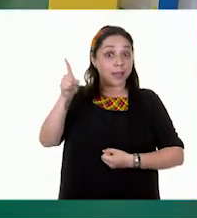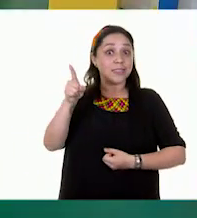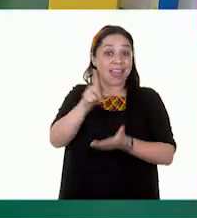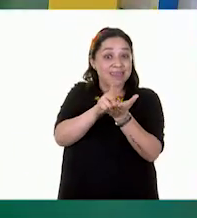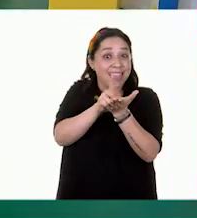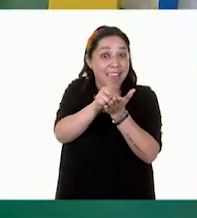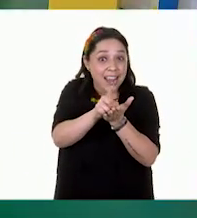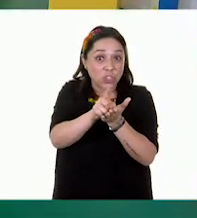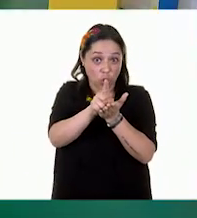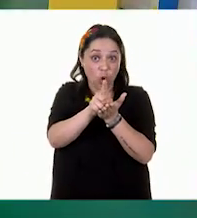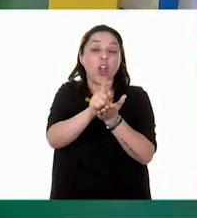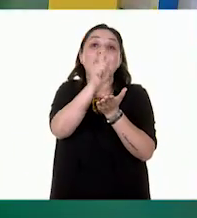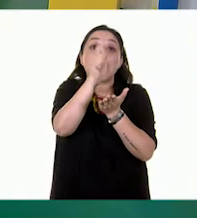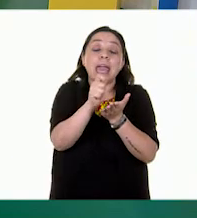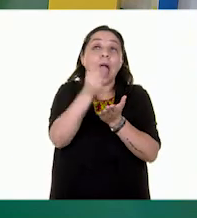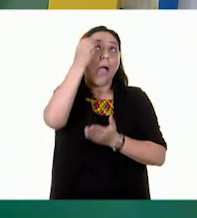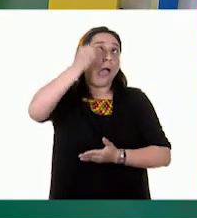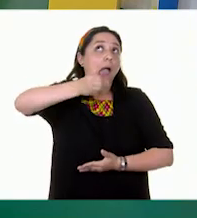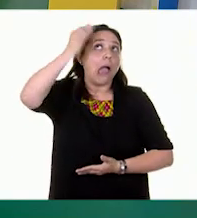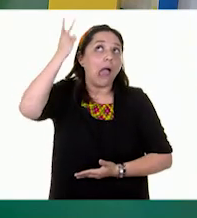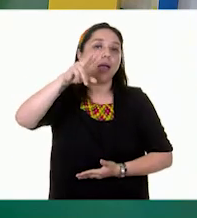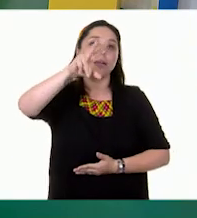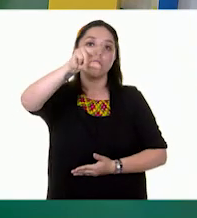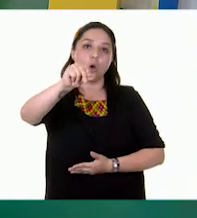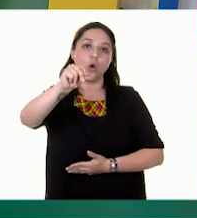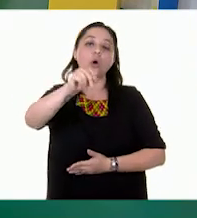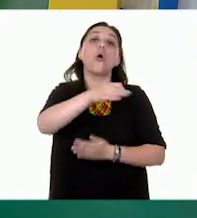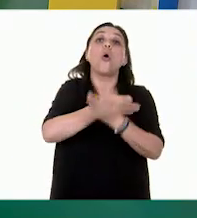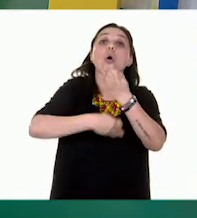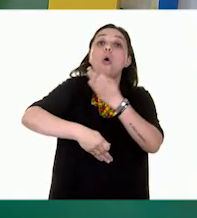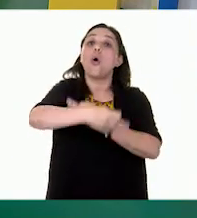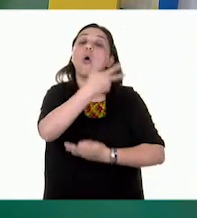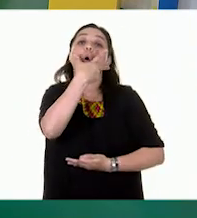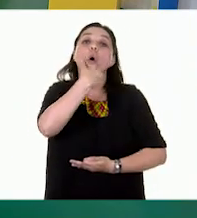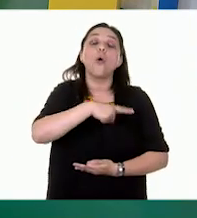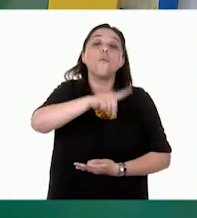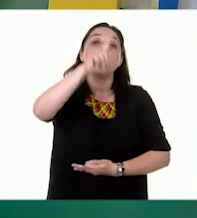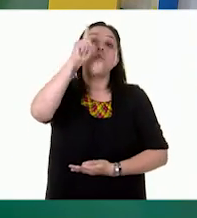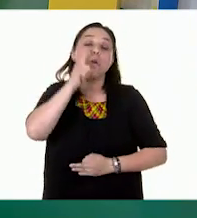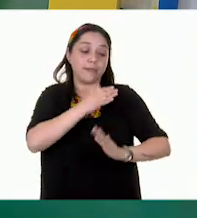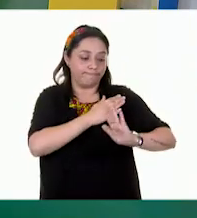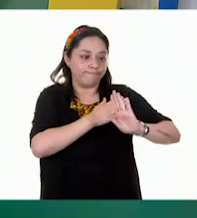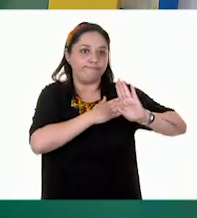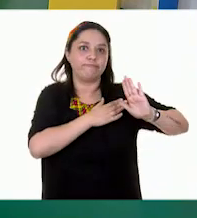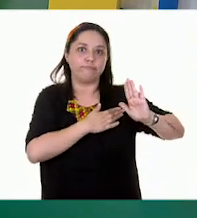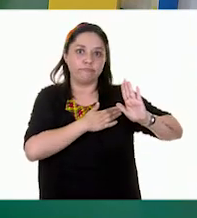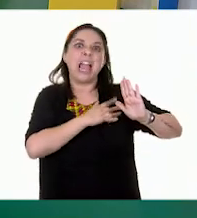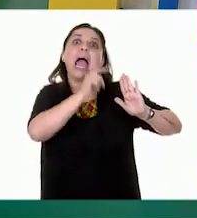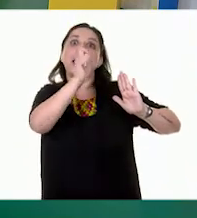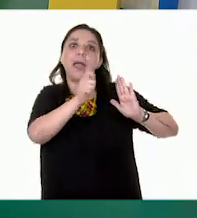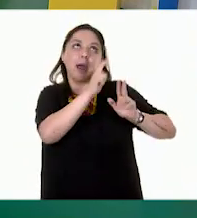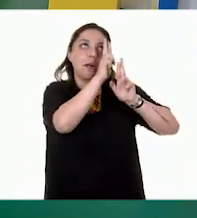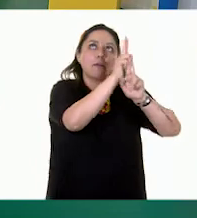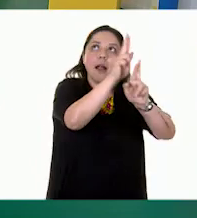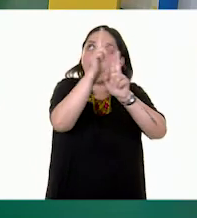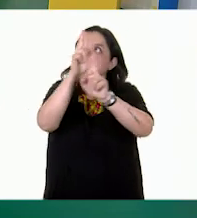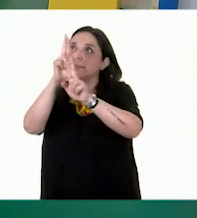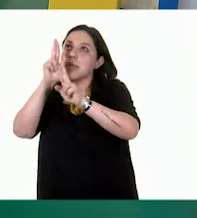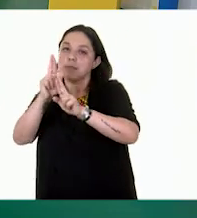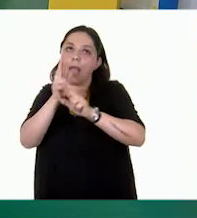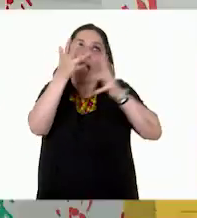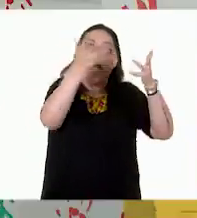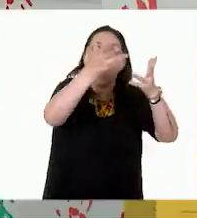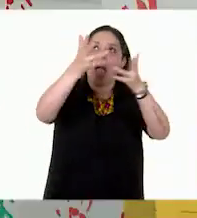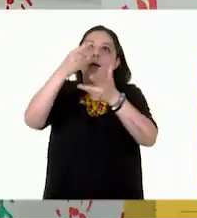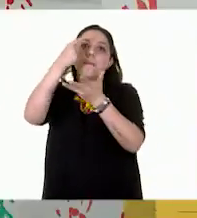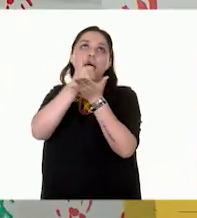porque nos compromete a todos y a todas a respetarlo y hacer todo lo posible por cuidar y proteger el medio ambiente.